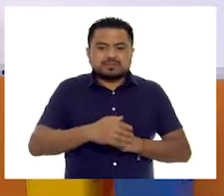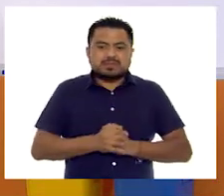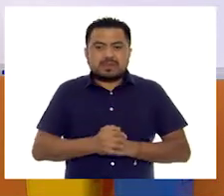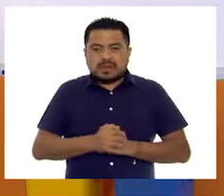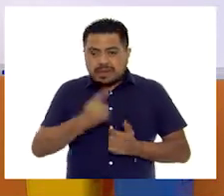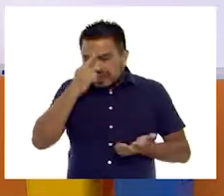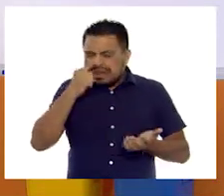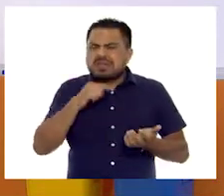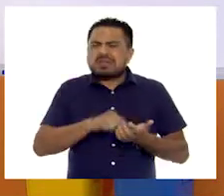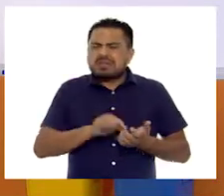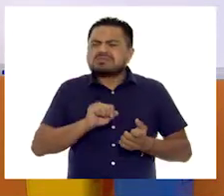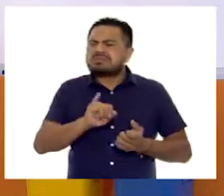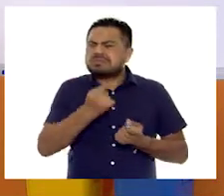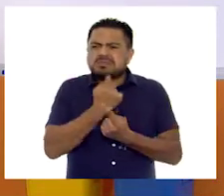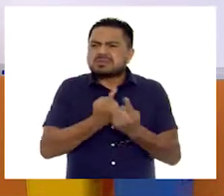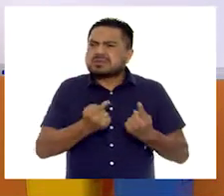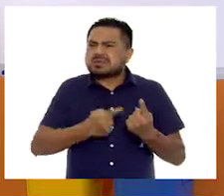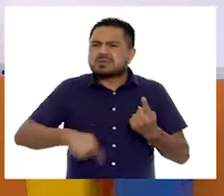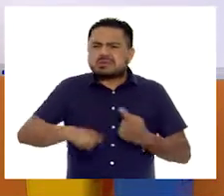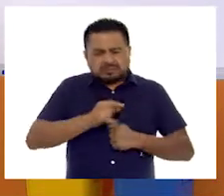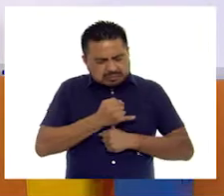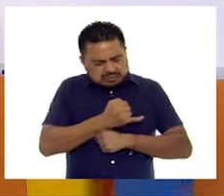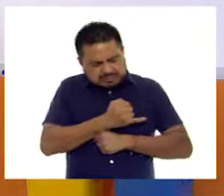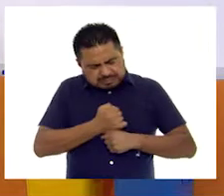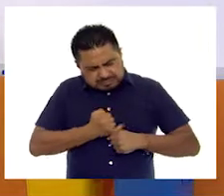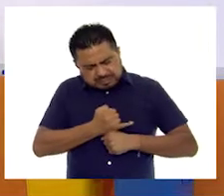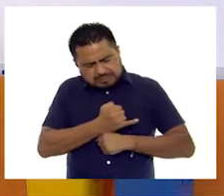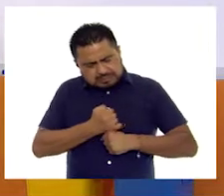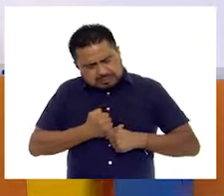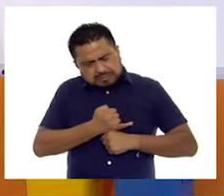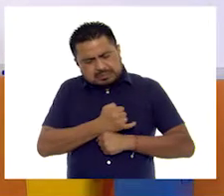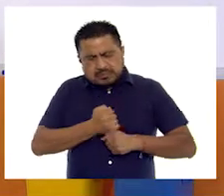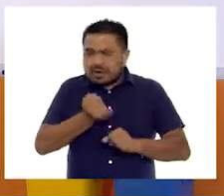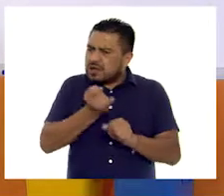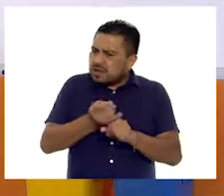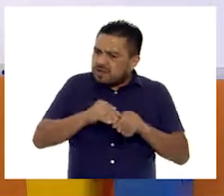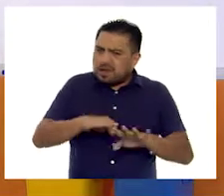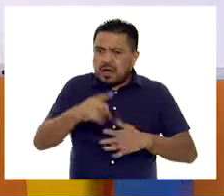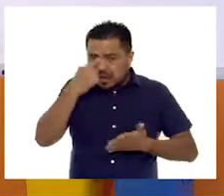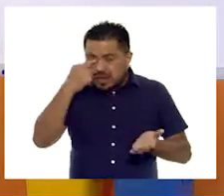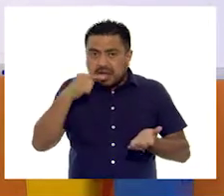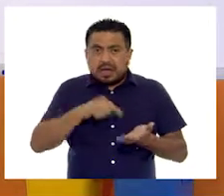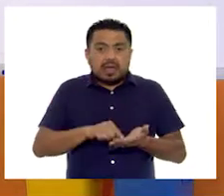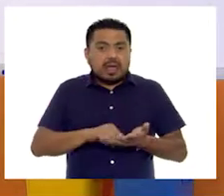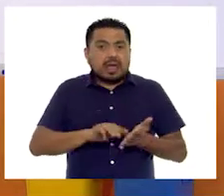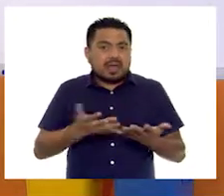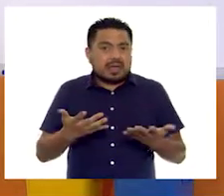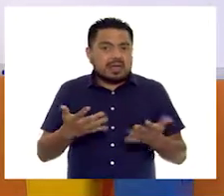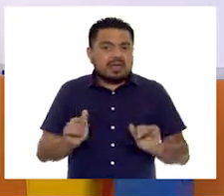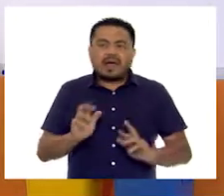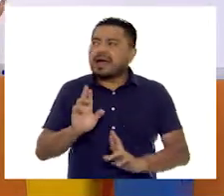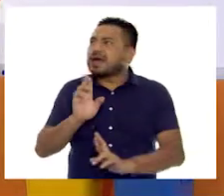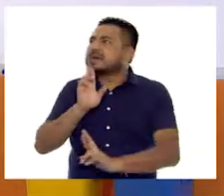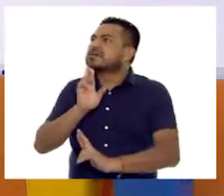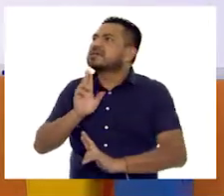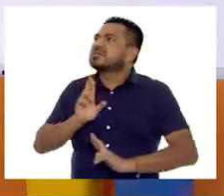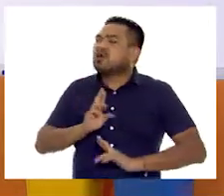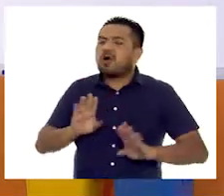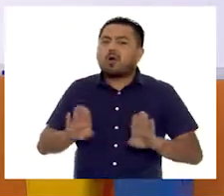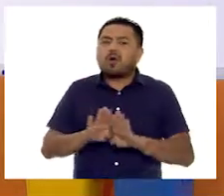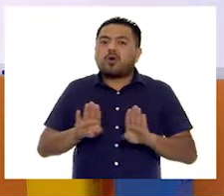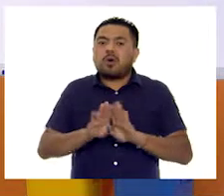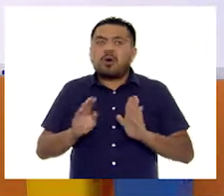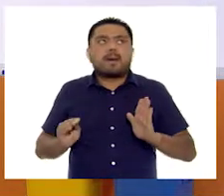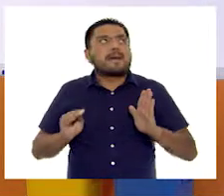Creo que ya nuestros niños y niñas están analizando esa tabla, esos datos y creo que ya tenemos una respuesta de cómo les